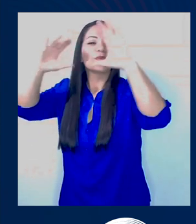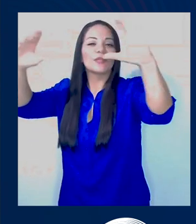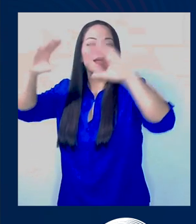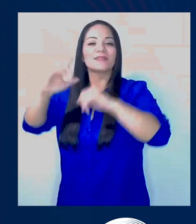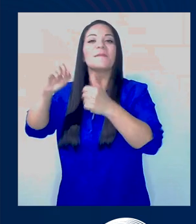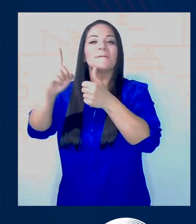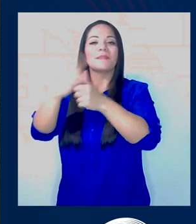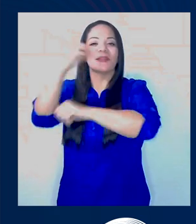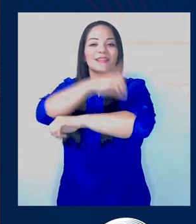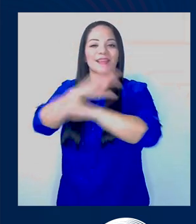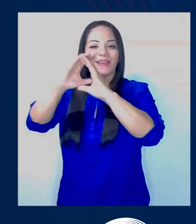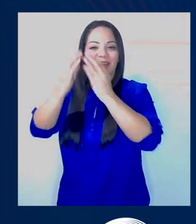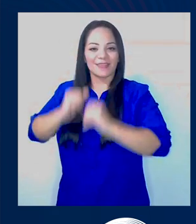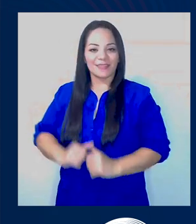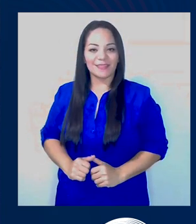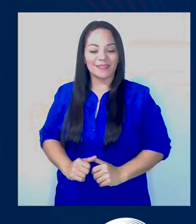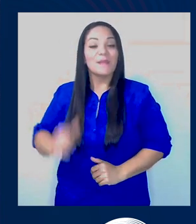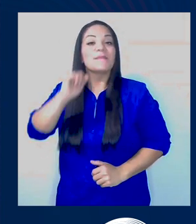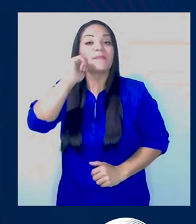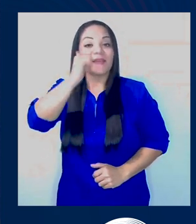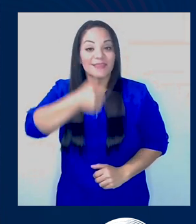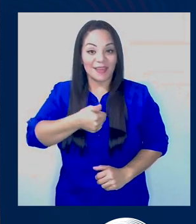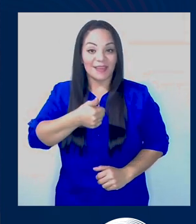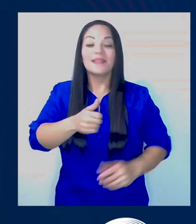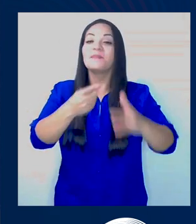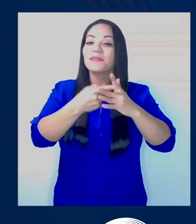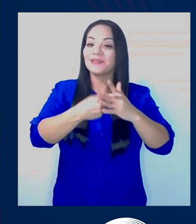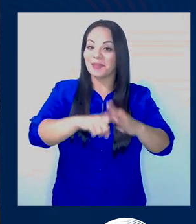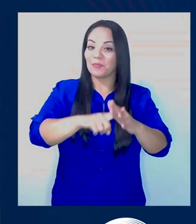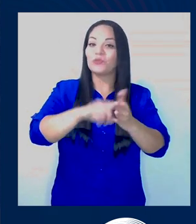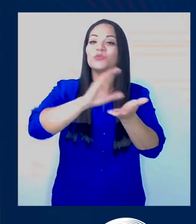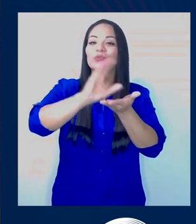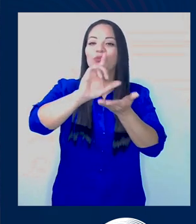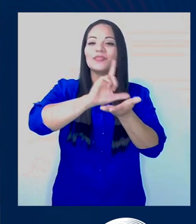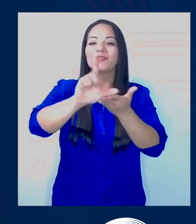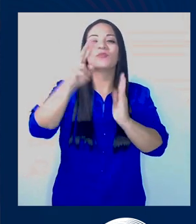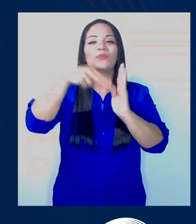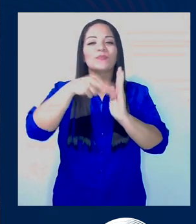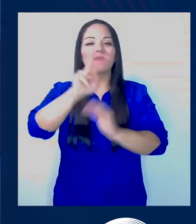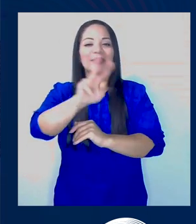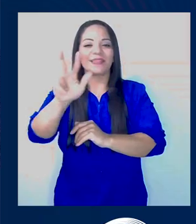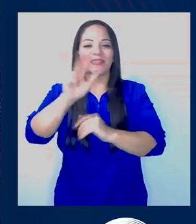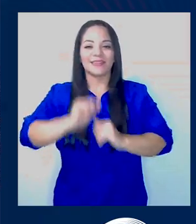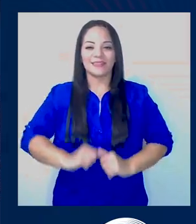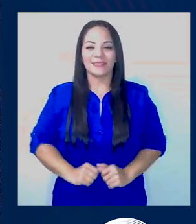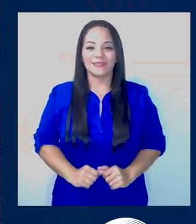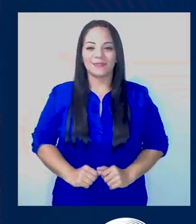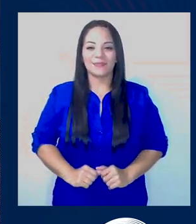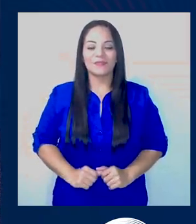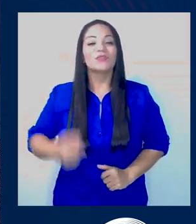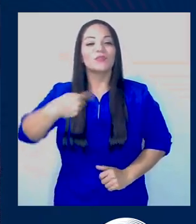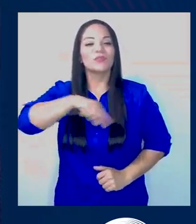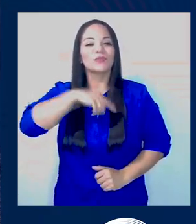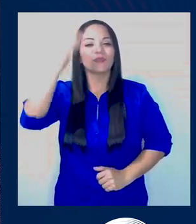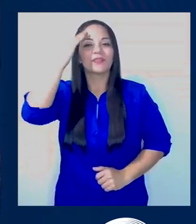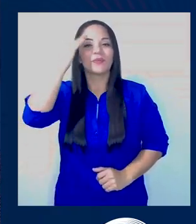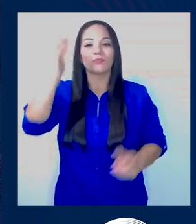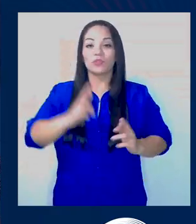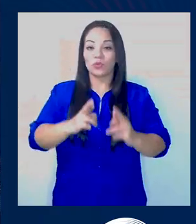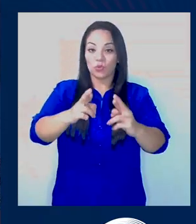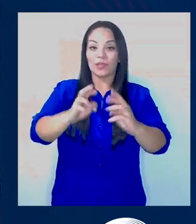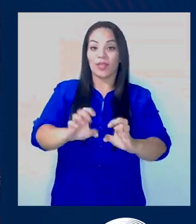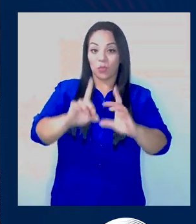el día antes de empezar las clases? Mañana empezamos el ciclo lectivo 2023 y